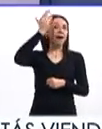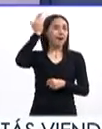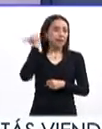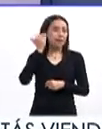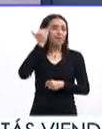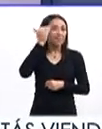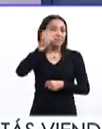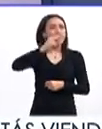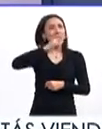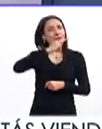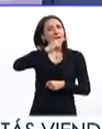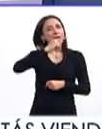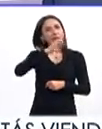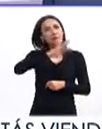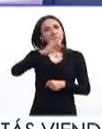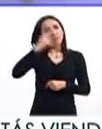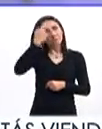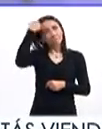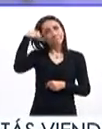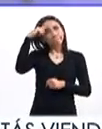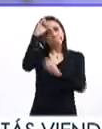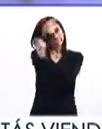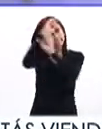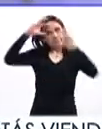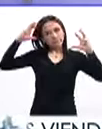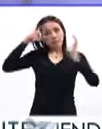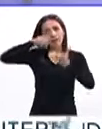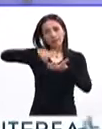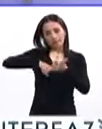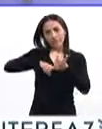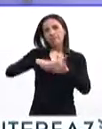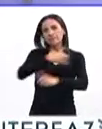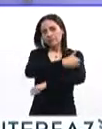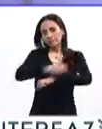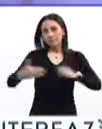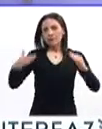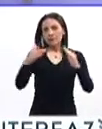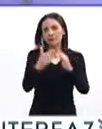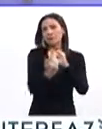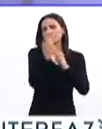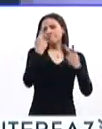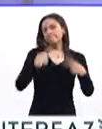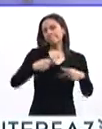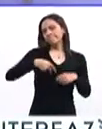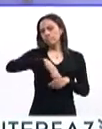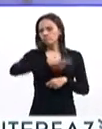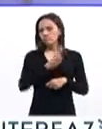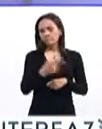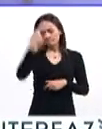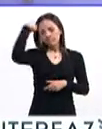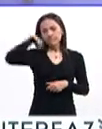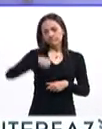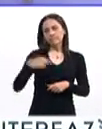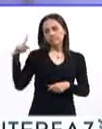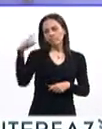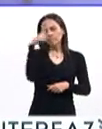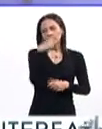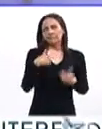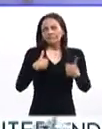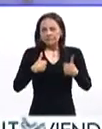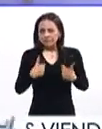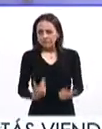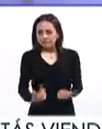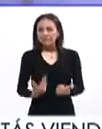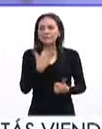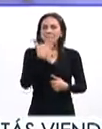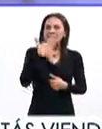navidades, y bueno, cuando falta un ser querido en casa, es algo un poquito difícil de poder superar y también de poder comprender